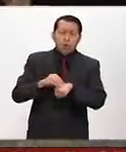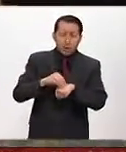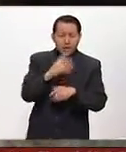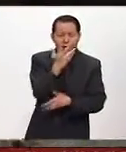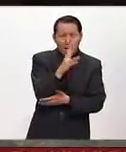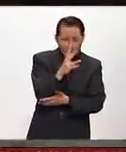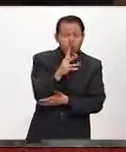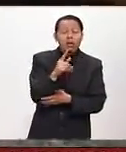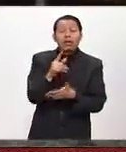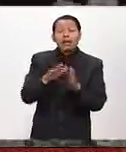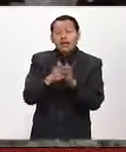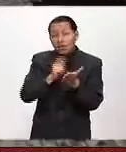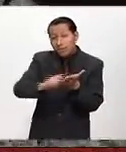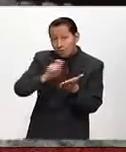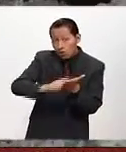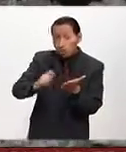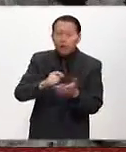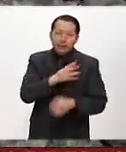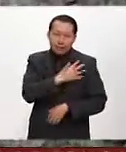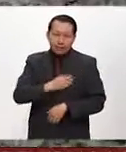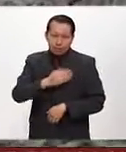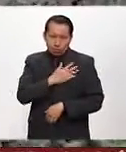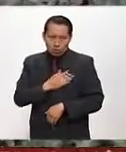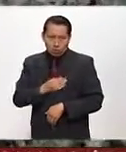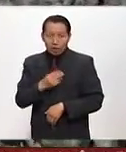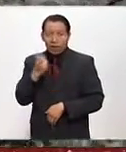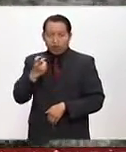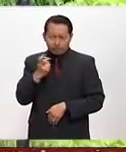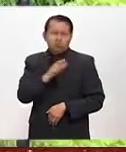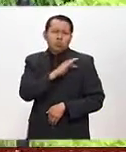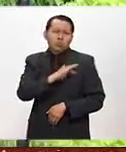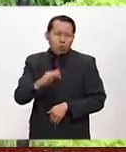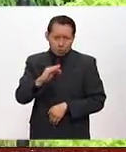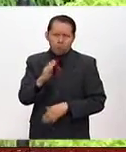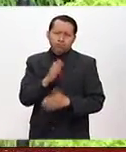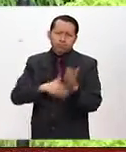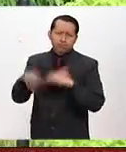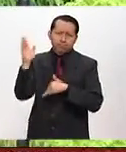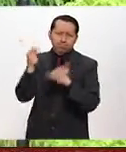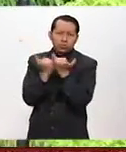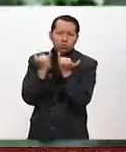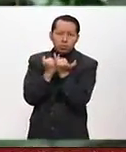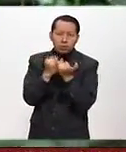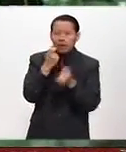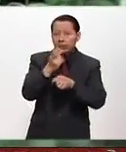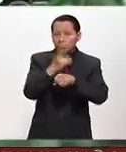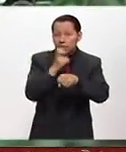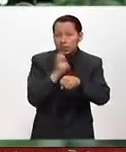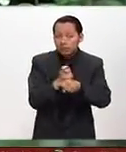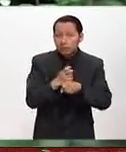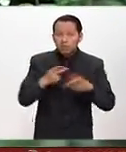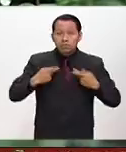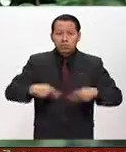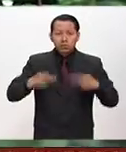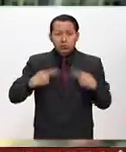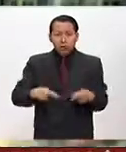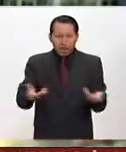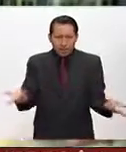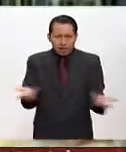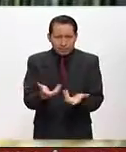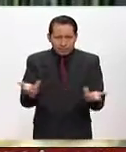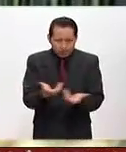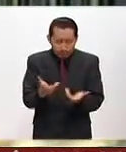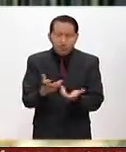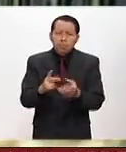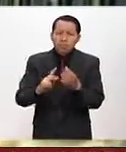escribir un libro y plantar un árbol. Son formas de trascender y hoy invitamos a eso, a que la gente vaya a plantar